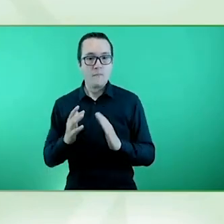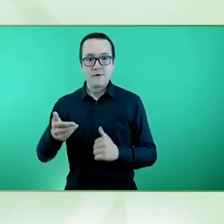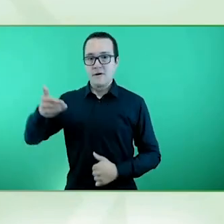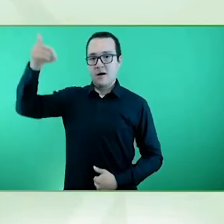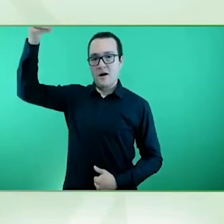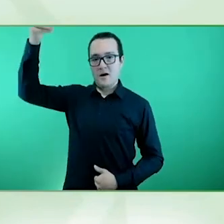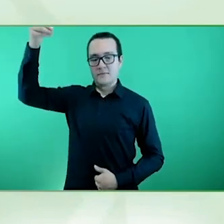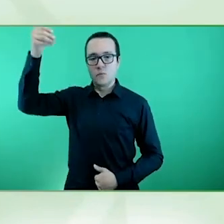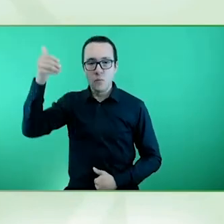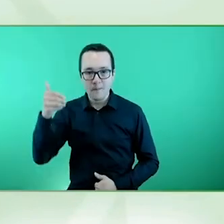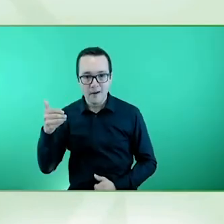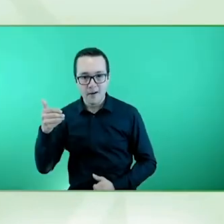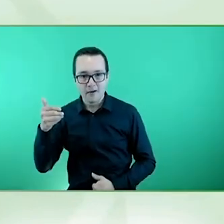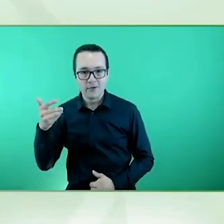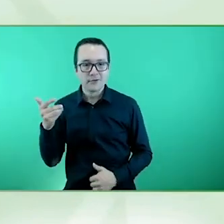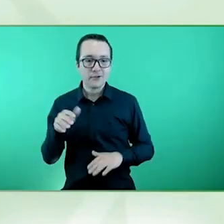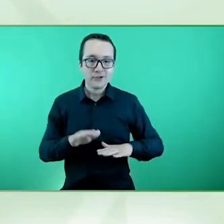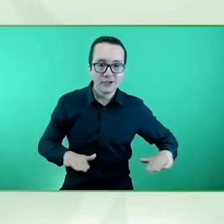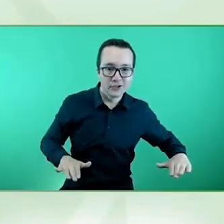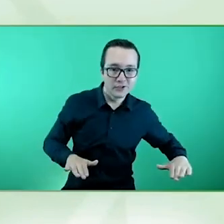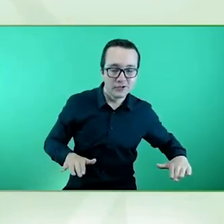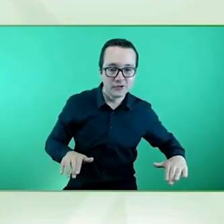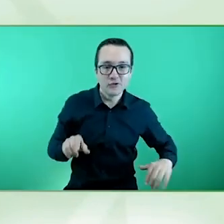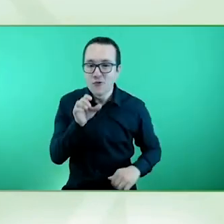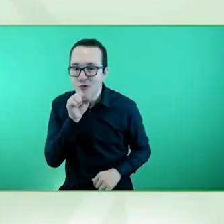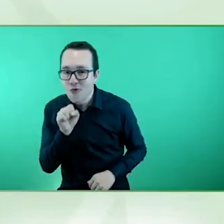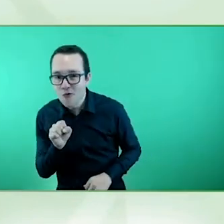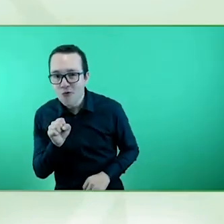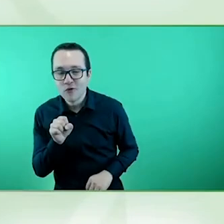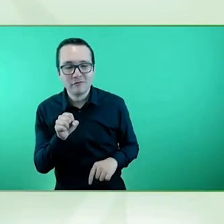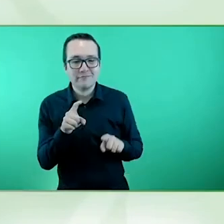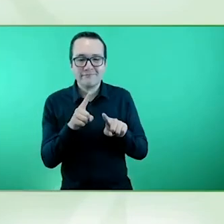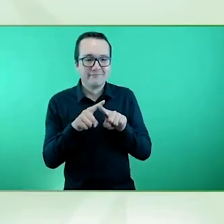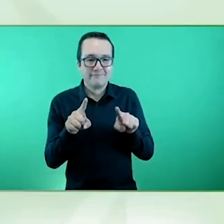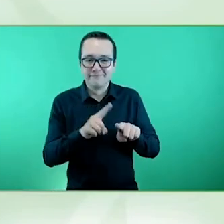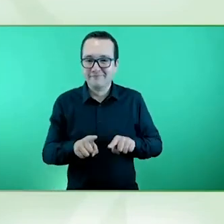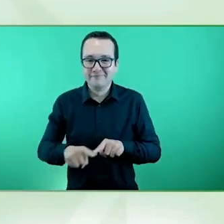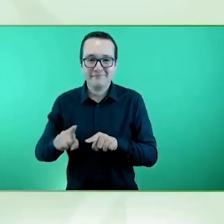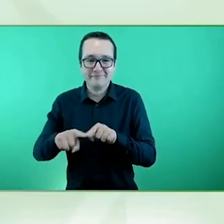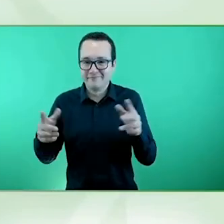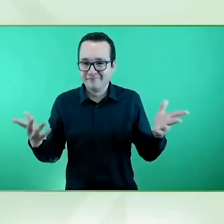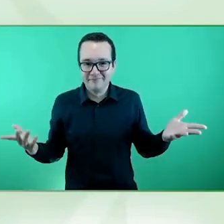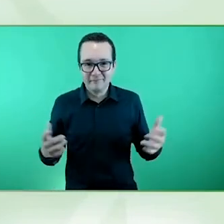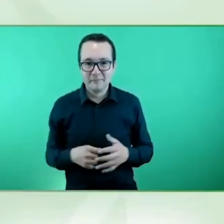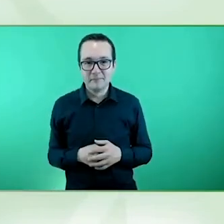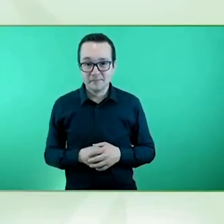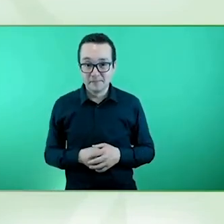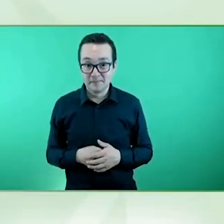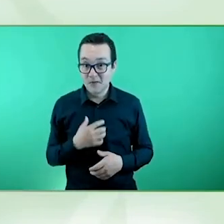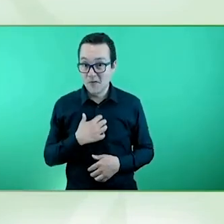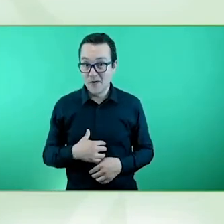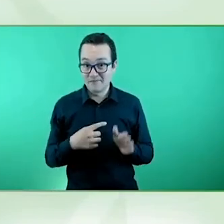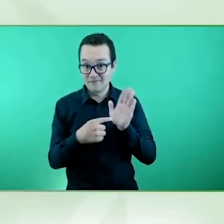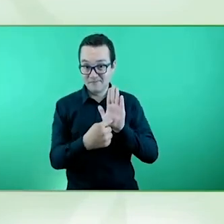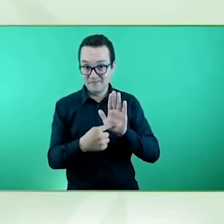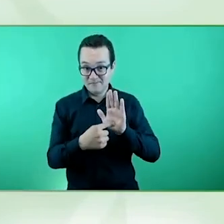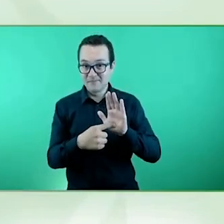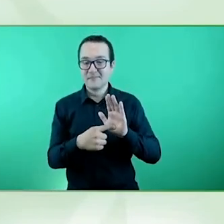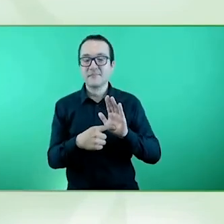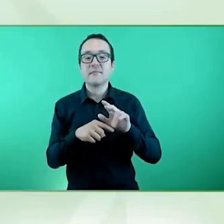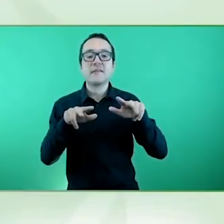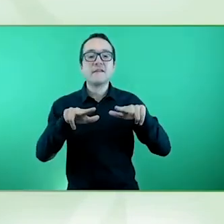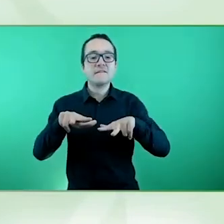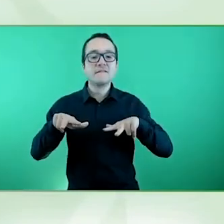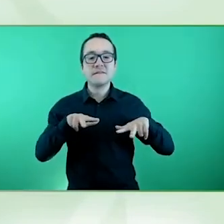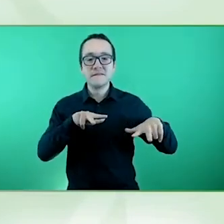niño, a la persona mayor, etc. Y para eso me gustaría poner uno de los vídeos que hemos mandado de este